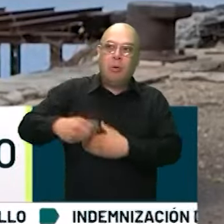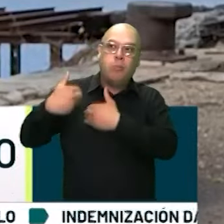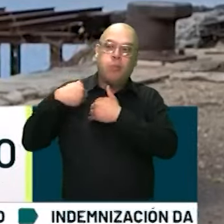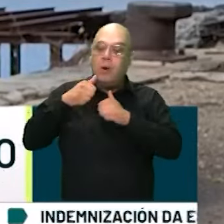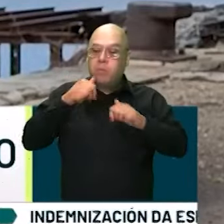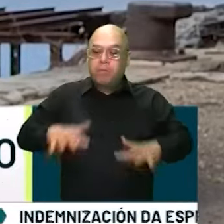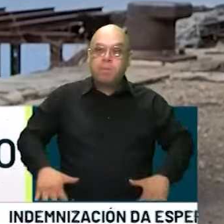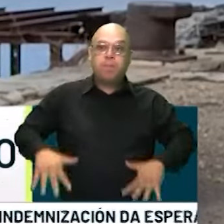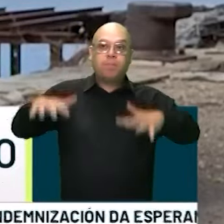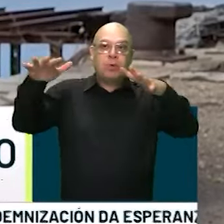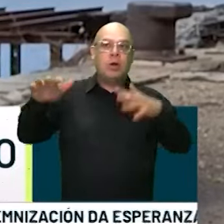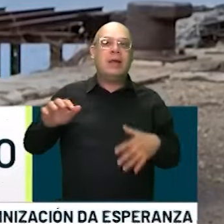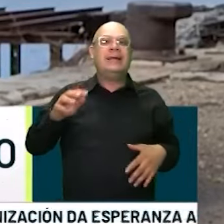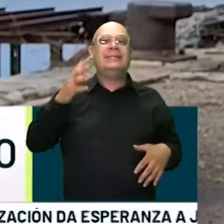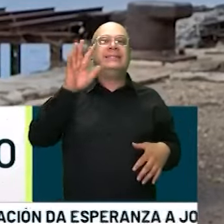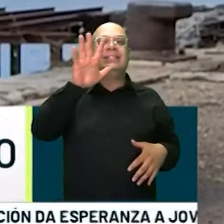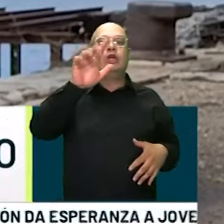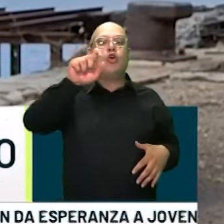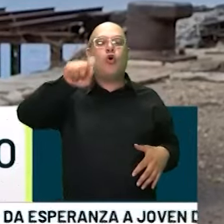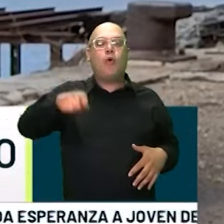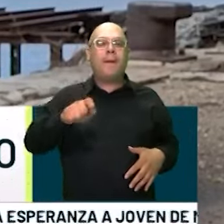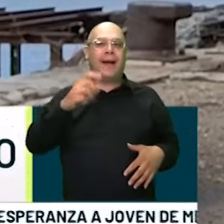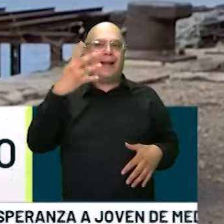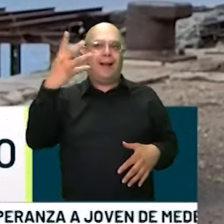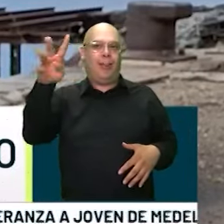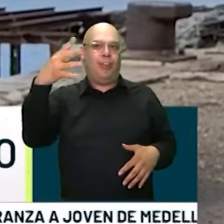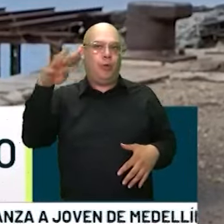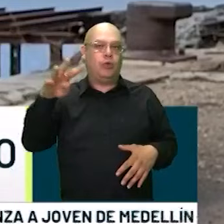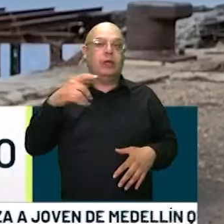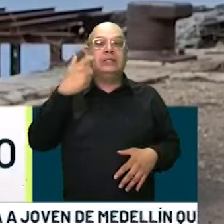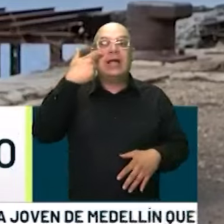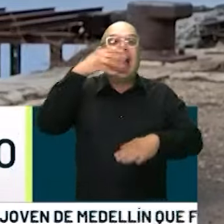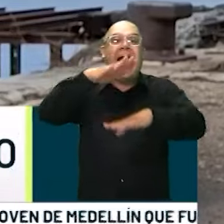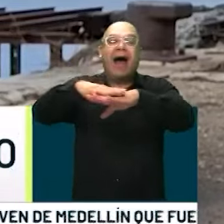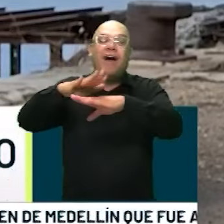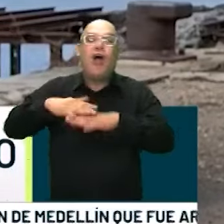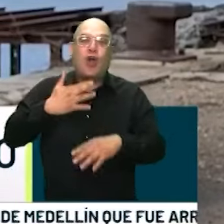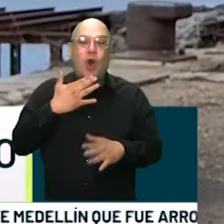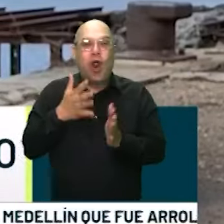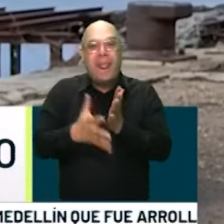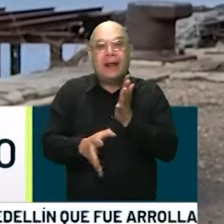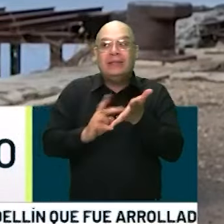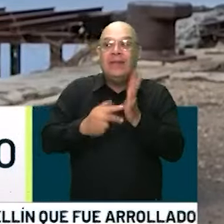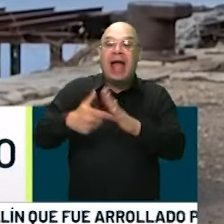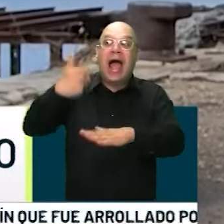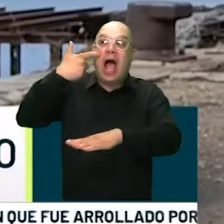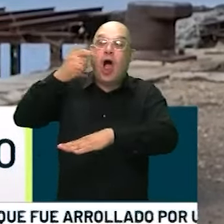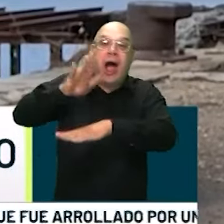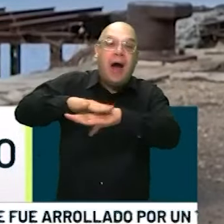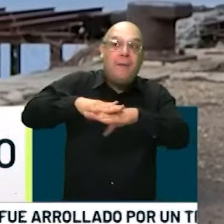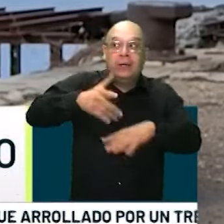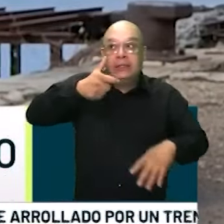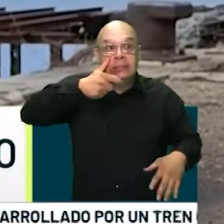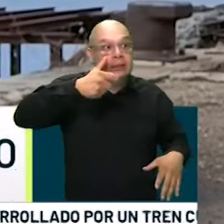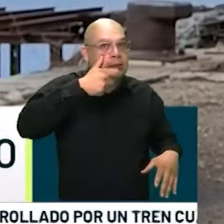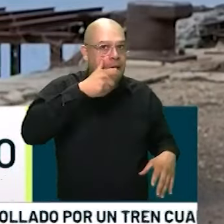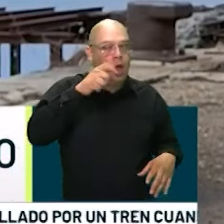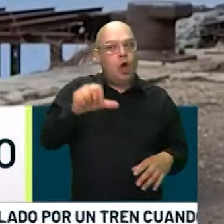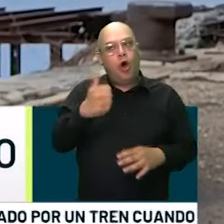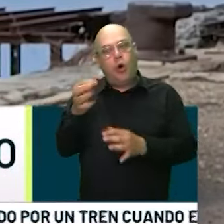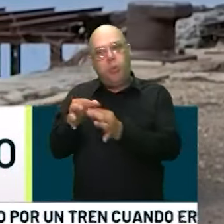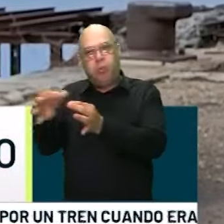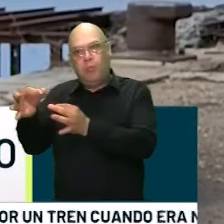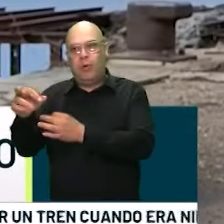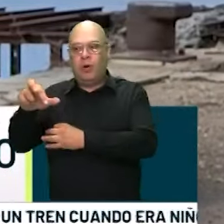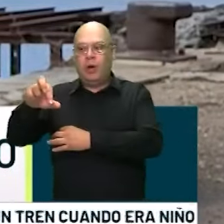5 con 14, esto permite declarar alerta naranja, al igual que en otros municipios, también como Puerto Nare y